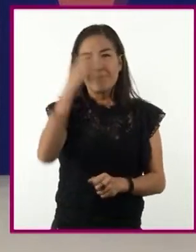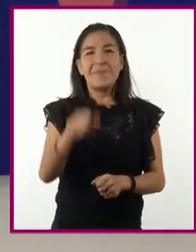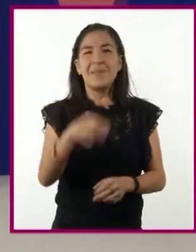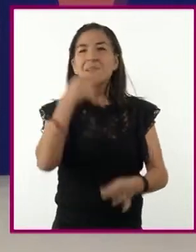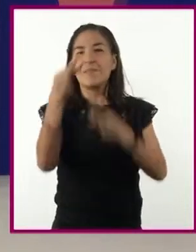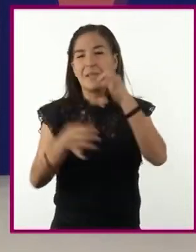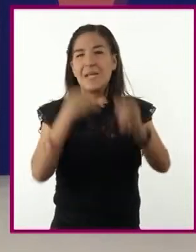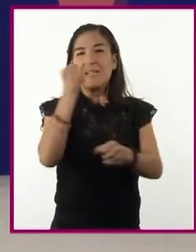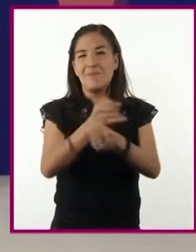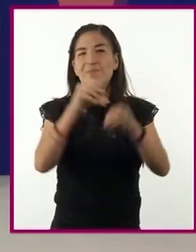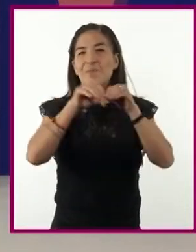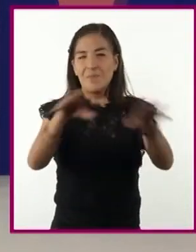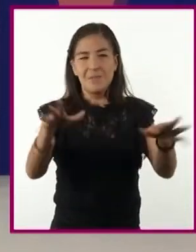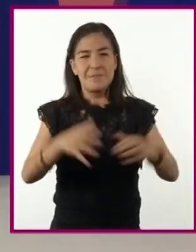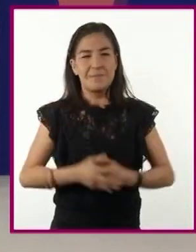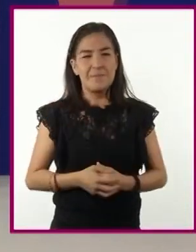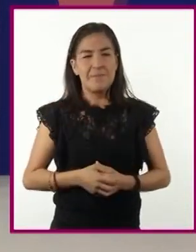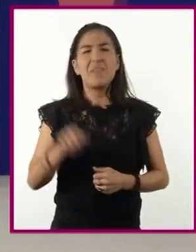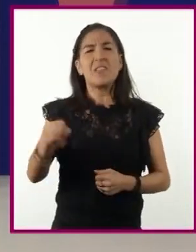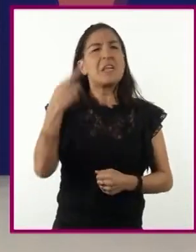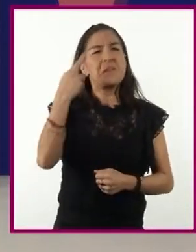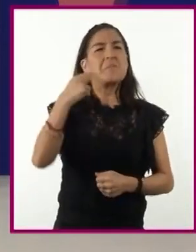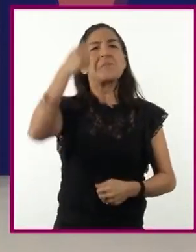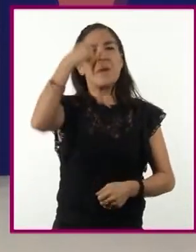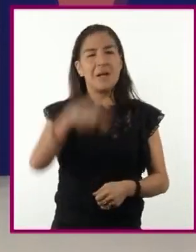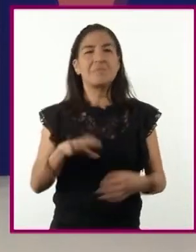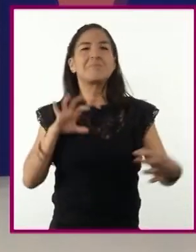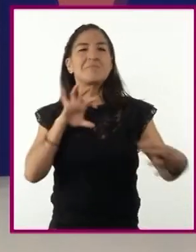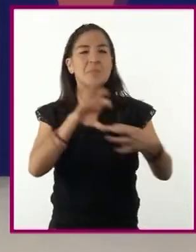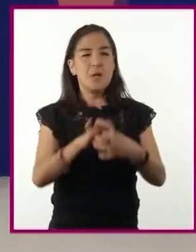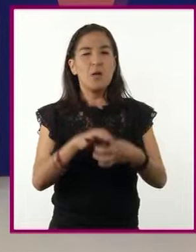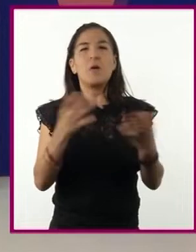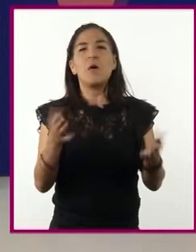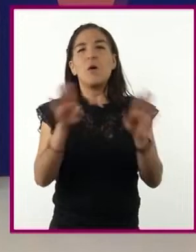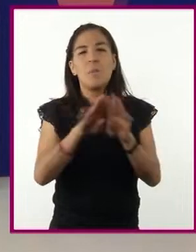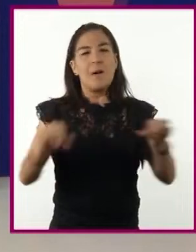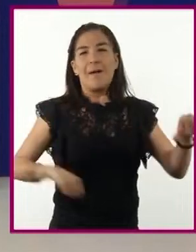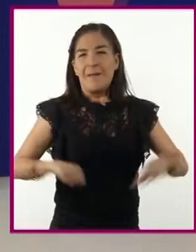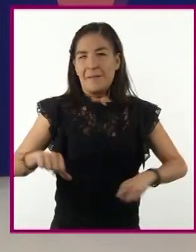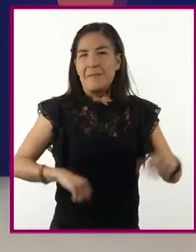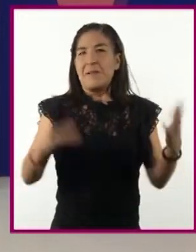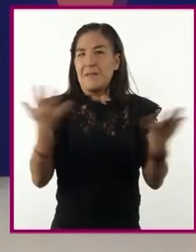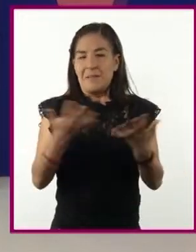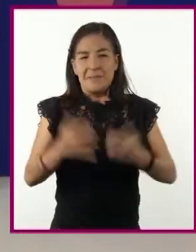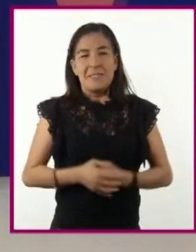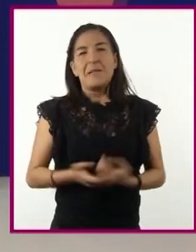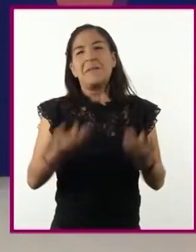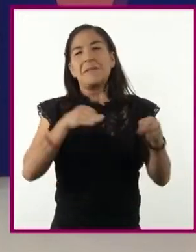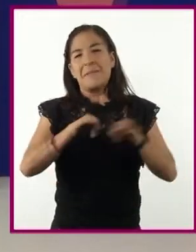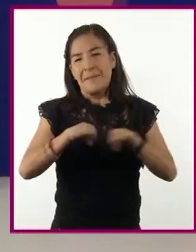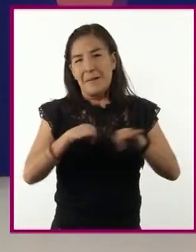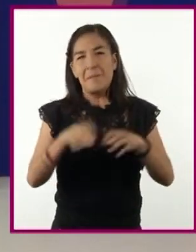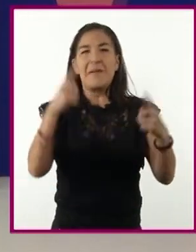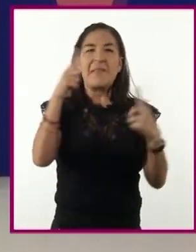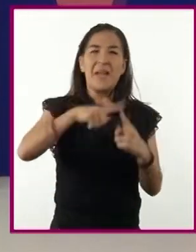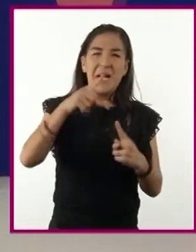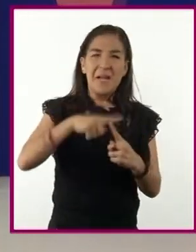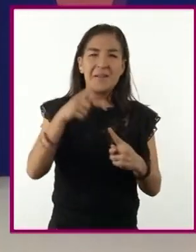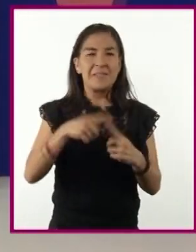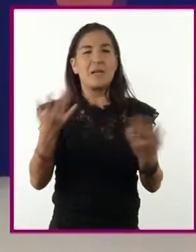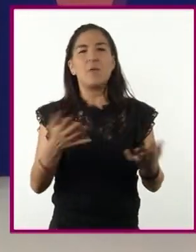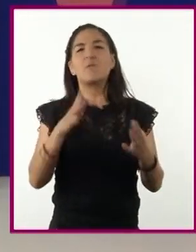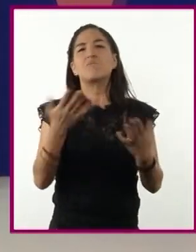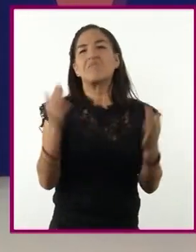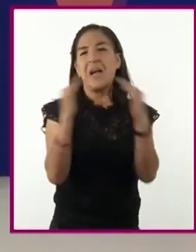masivo de difusión. La radio es un medio que se puede atender mientras se está realizando otra actividad, como el trabajo, la tarea o los